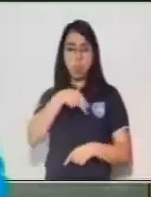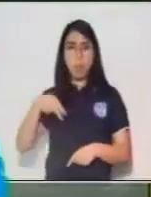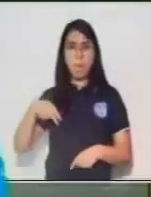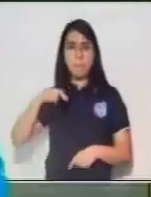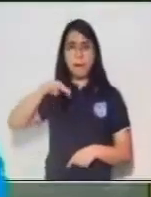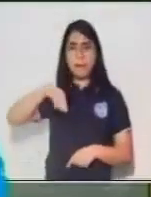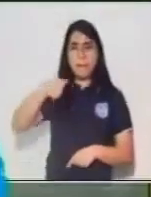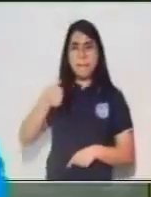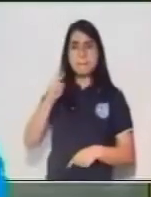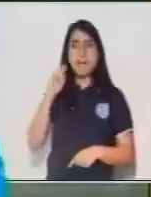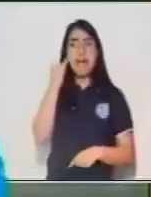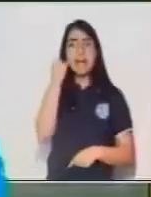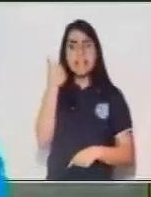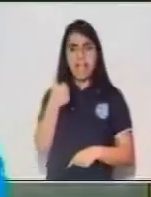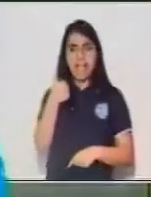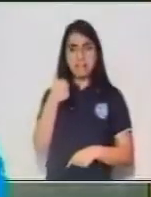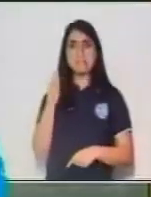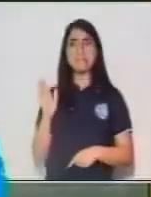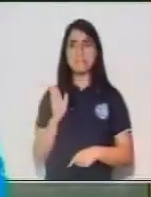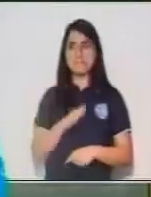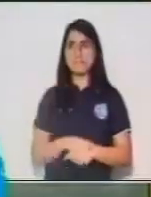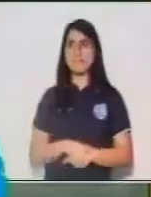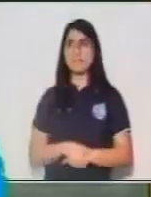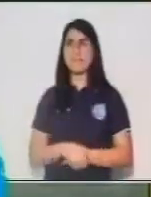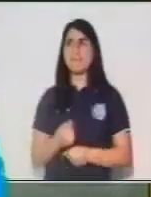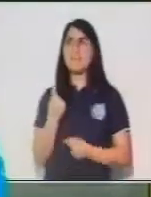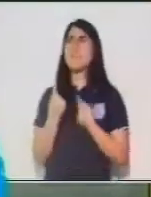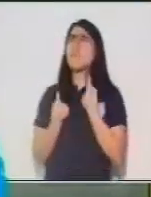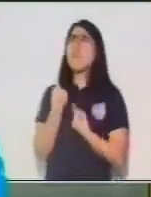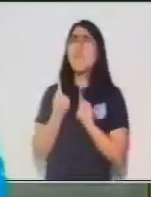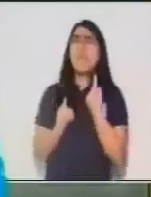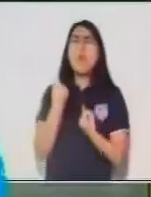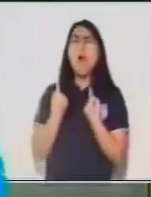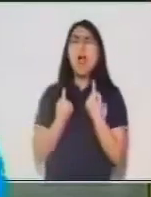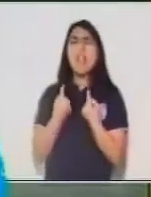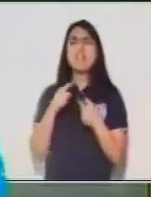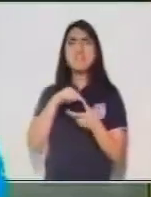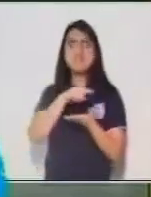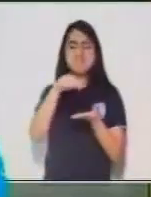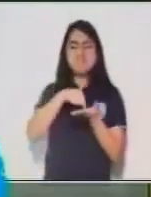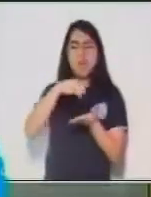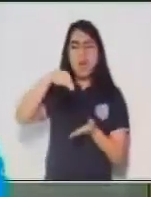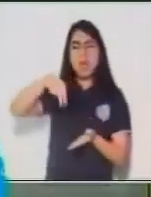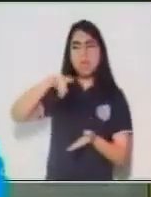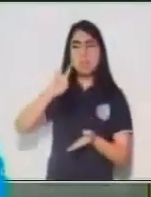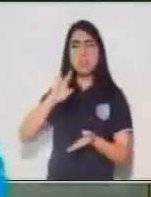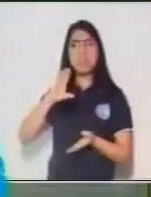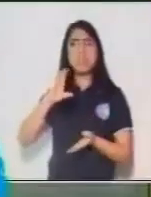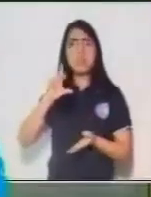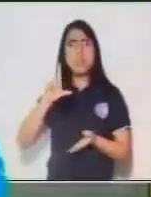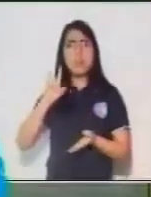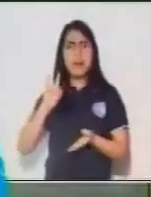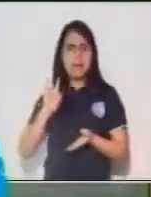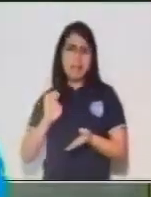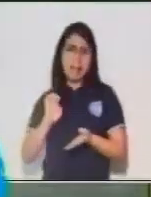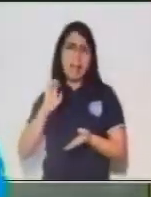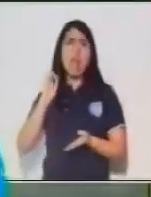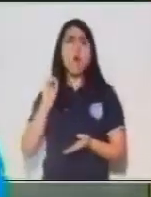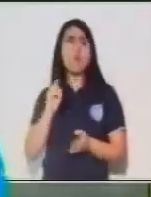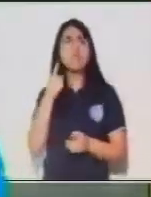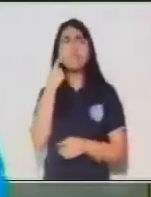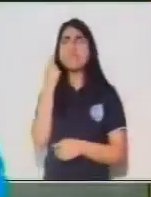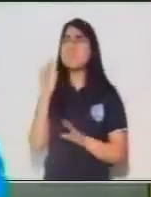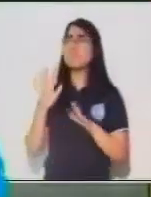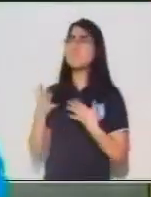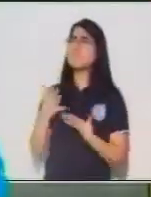Entonces, aquí ubicamos el núcleo. Si hablamos, la palabra